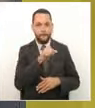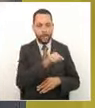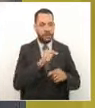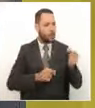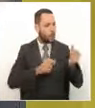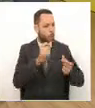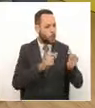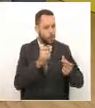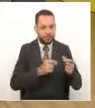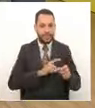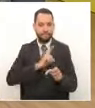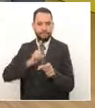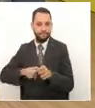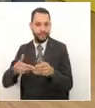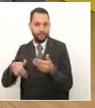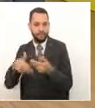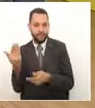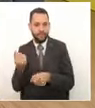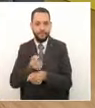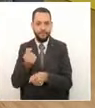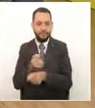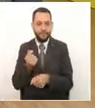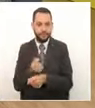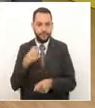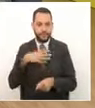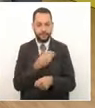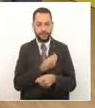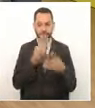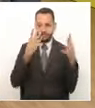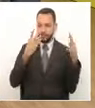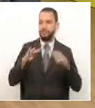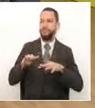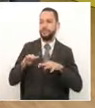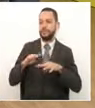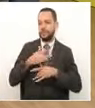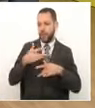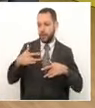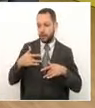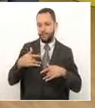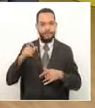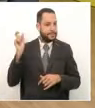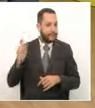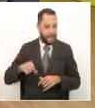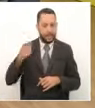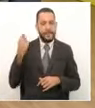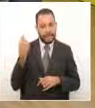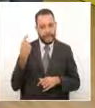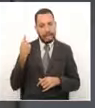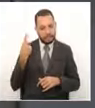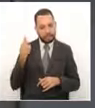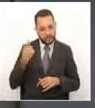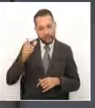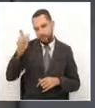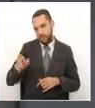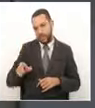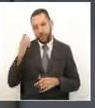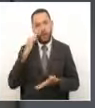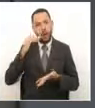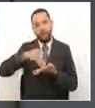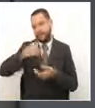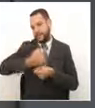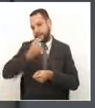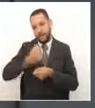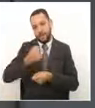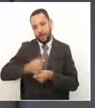ingresan en el sector? Desde el área de la salud estamos conscientes que eso tiene que pasar y que la economía se tiene que reactivar.